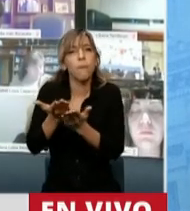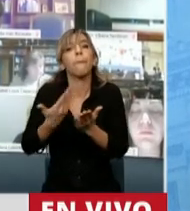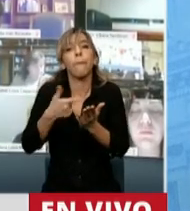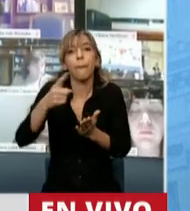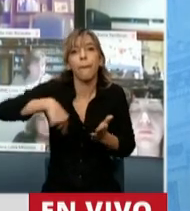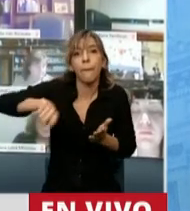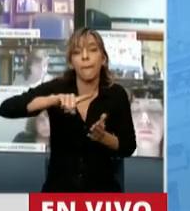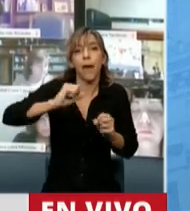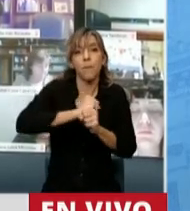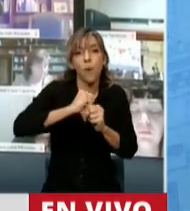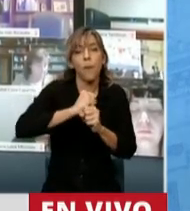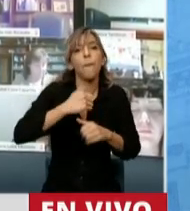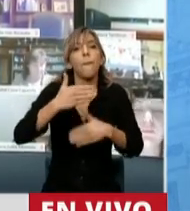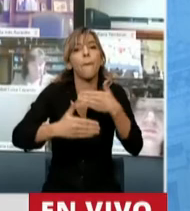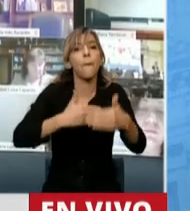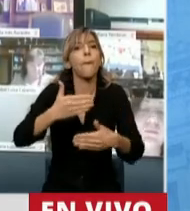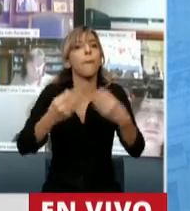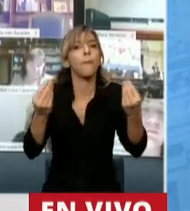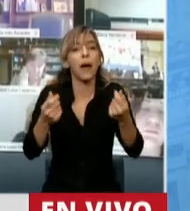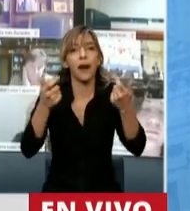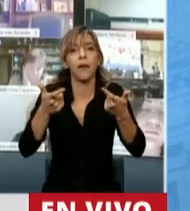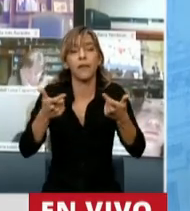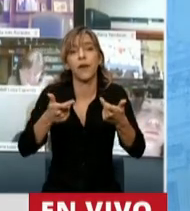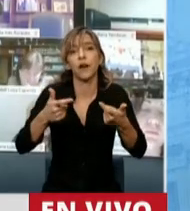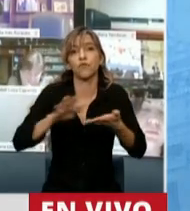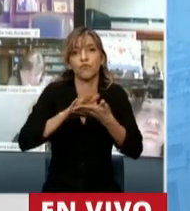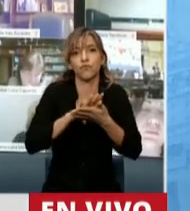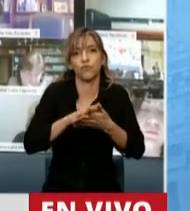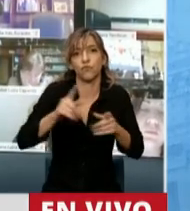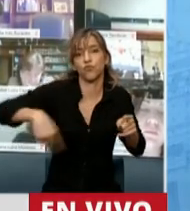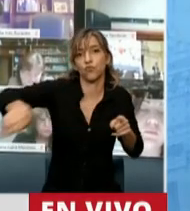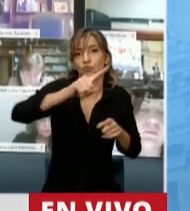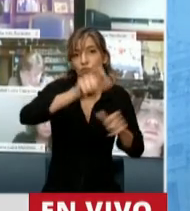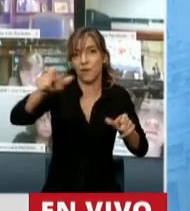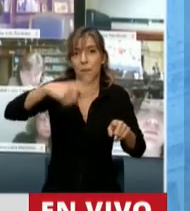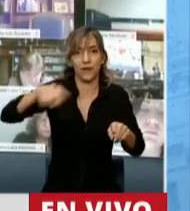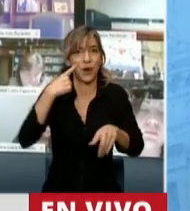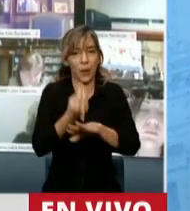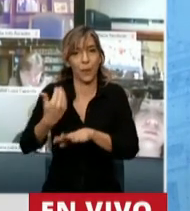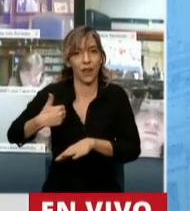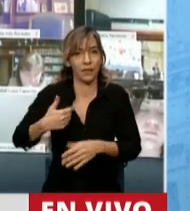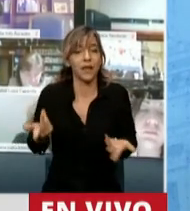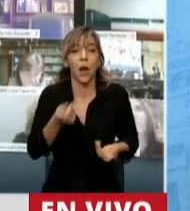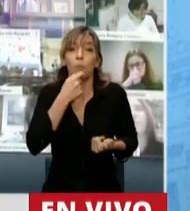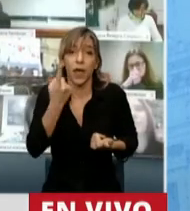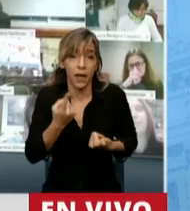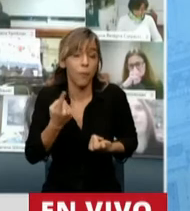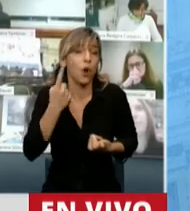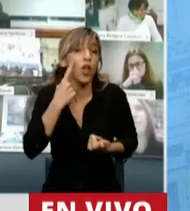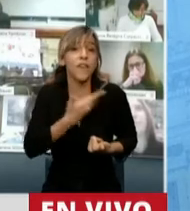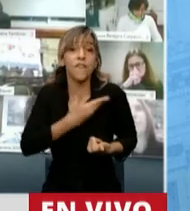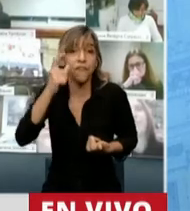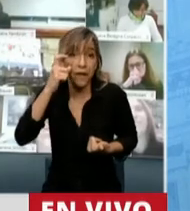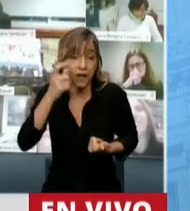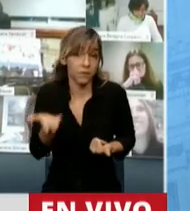a paliar la situación de la gente. Así se crea, por ejemplo, el IFE, que en nuestra provincia tiene una importancia tal